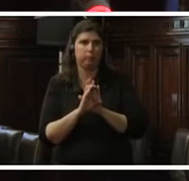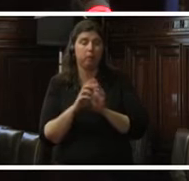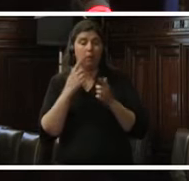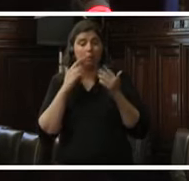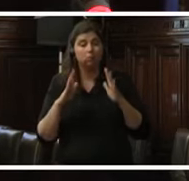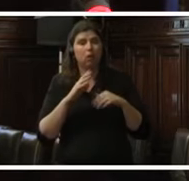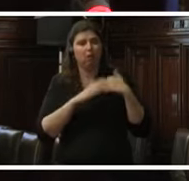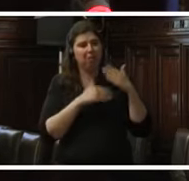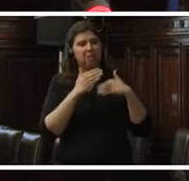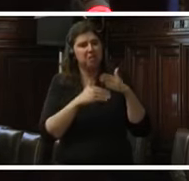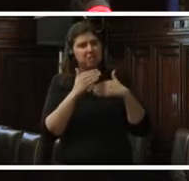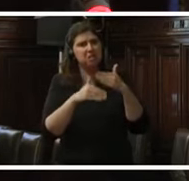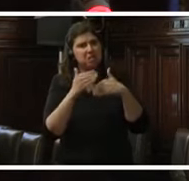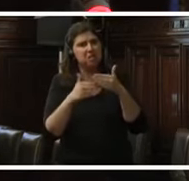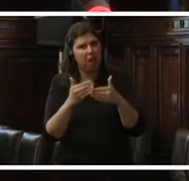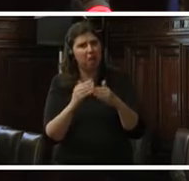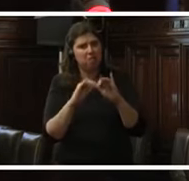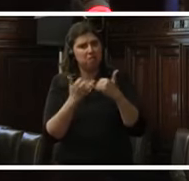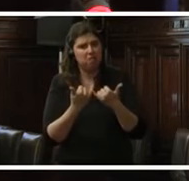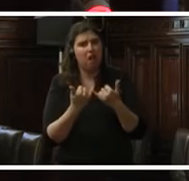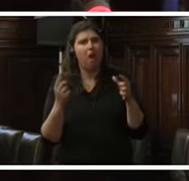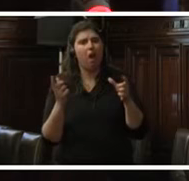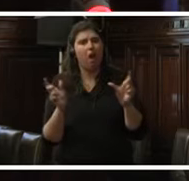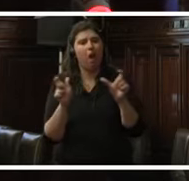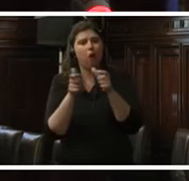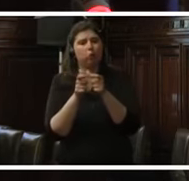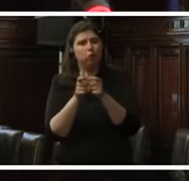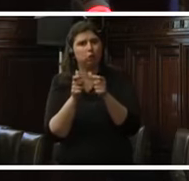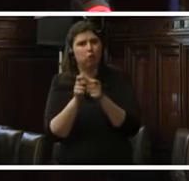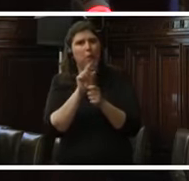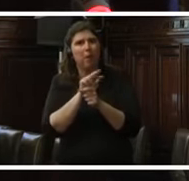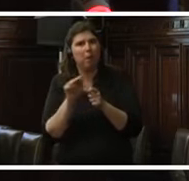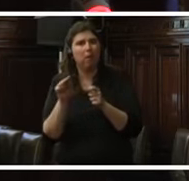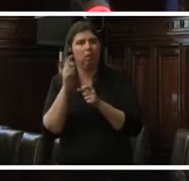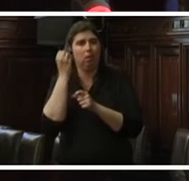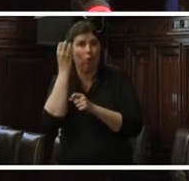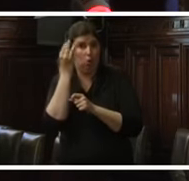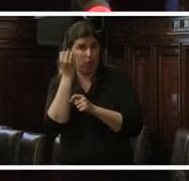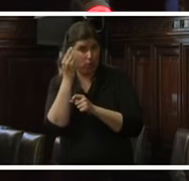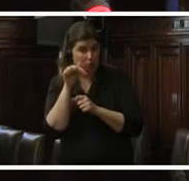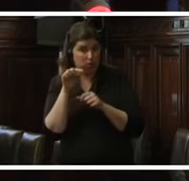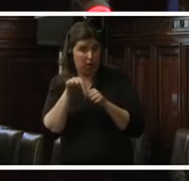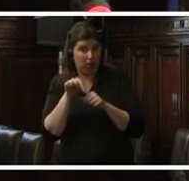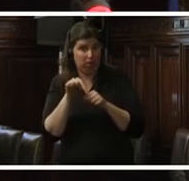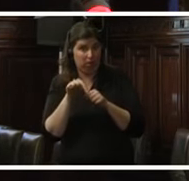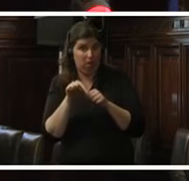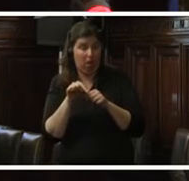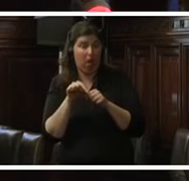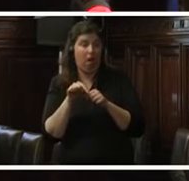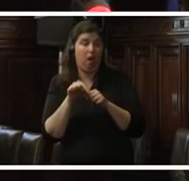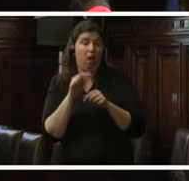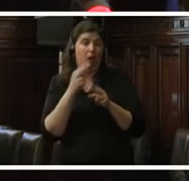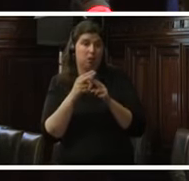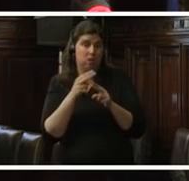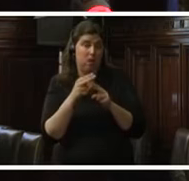avanzando, tanto así que se encuentra en la Comisión Permanente del Congreso, que haría la acusación, es esta del llamado caso